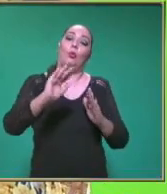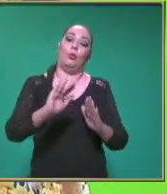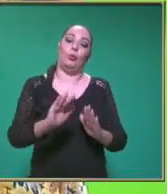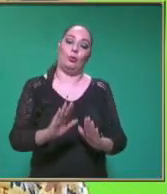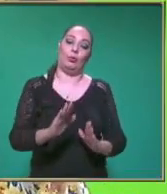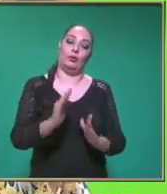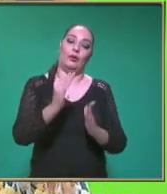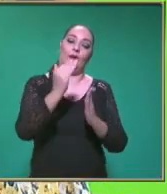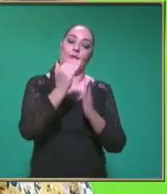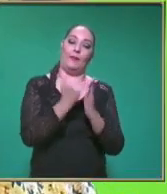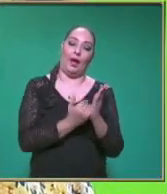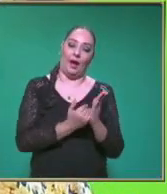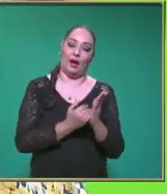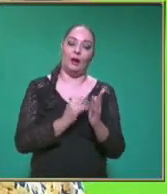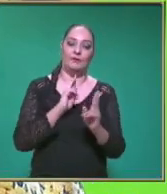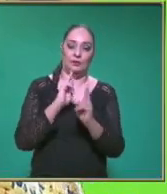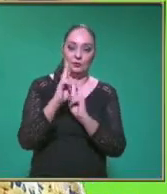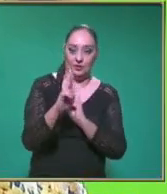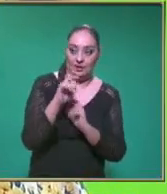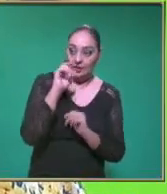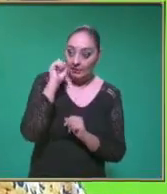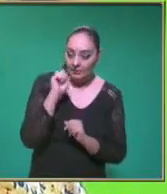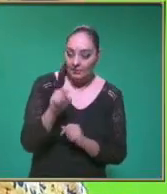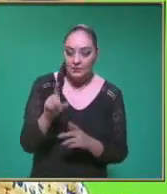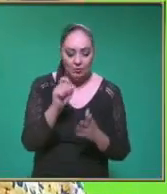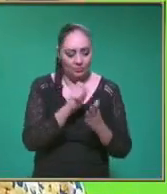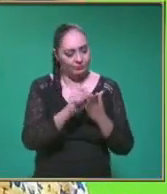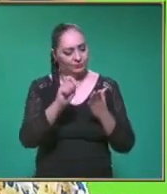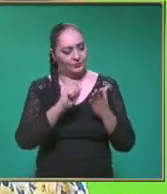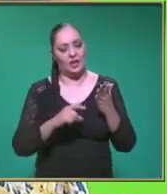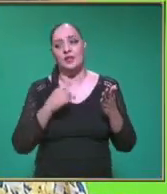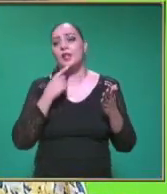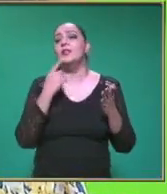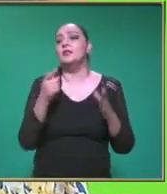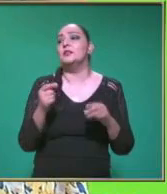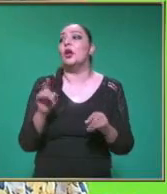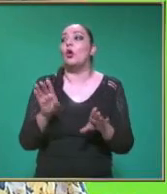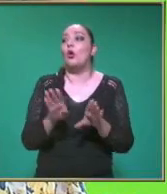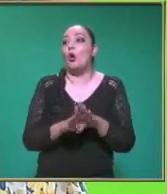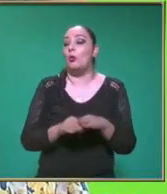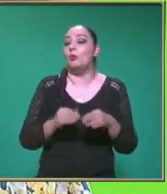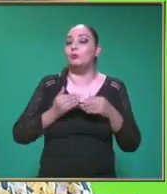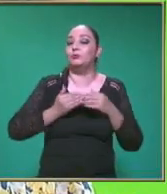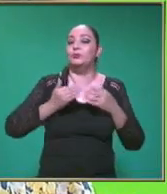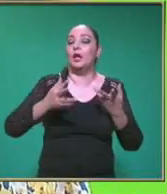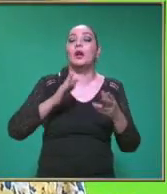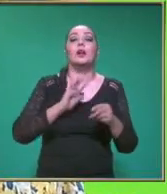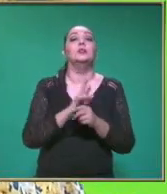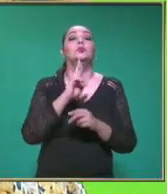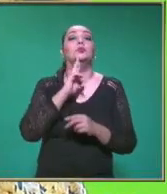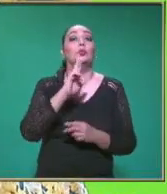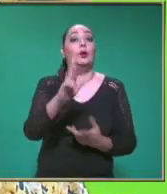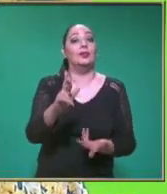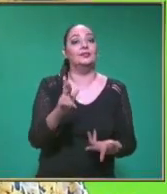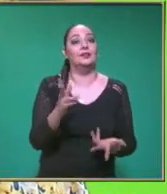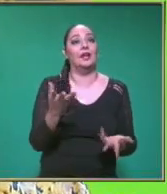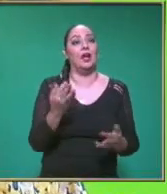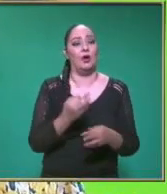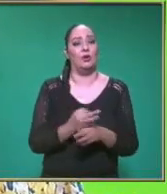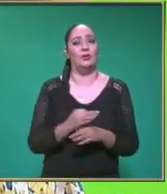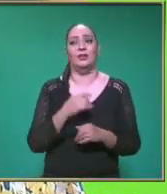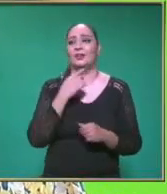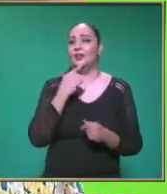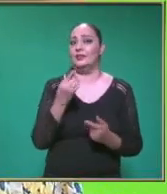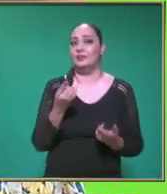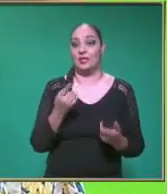Incluso desde el mismo ejercicio En la redacción Nos podemos ir dando cuenta De cómo va a ser Nuestro resultado Al menos Aquí nos está